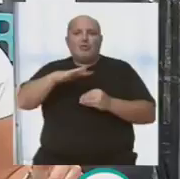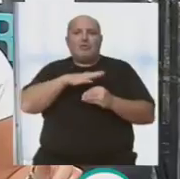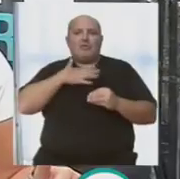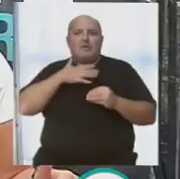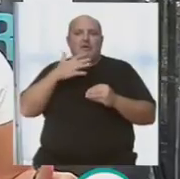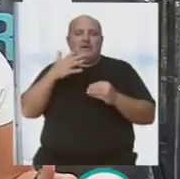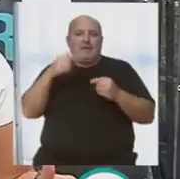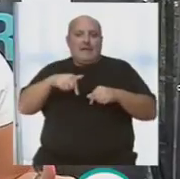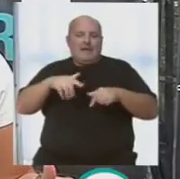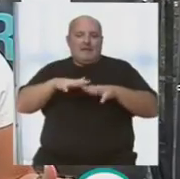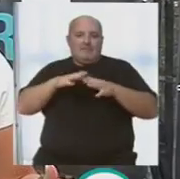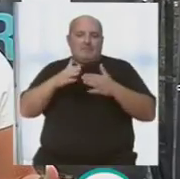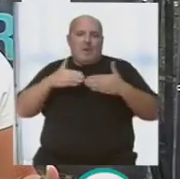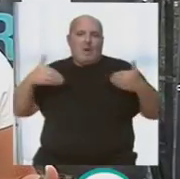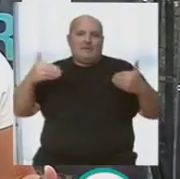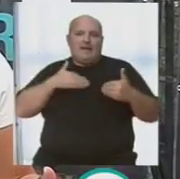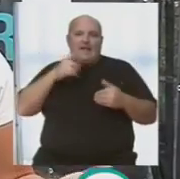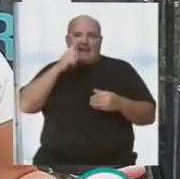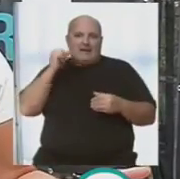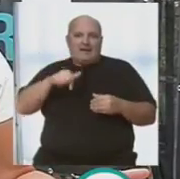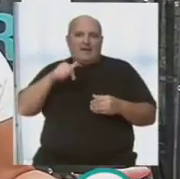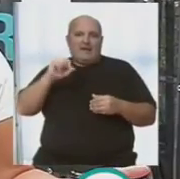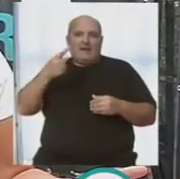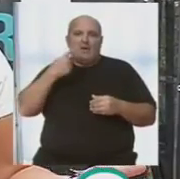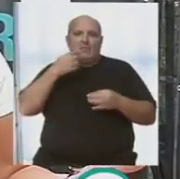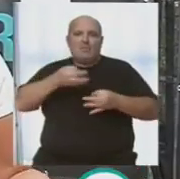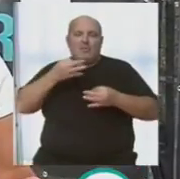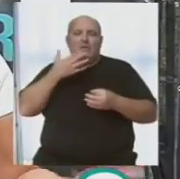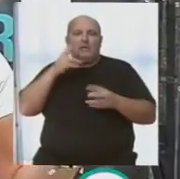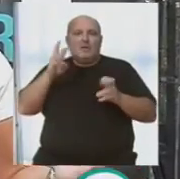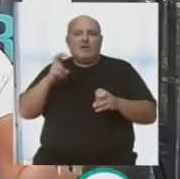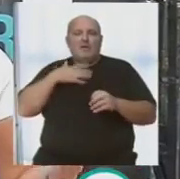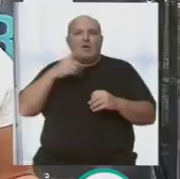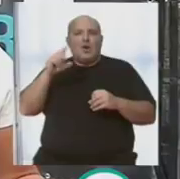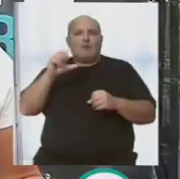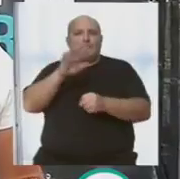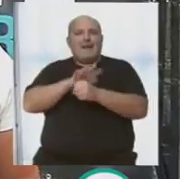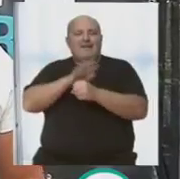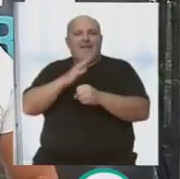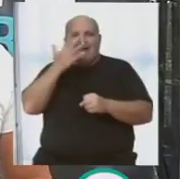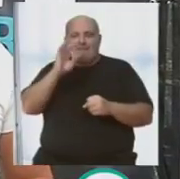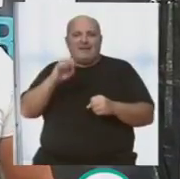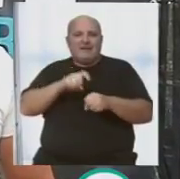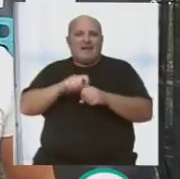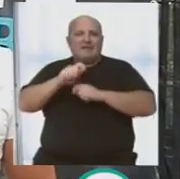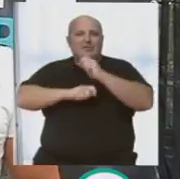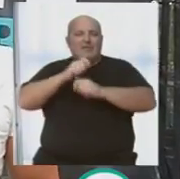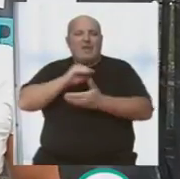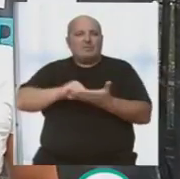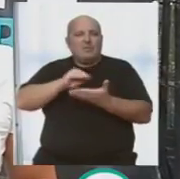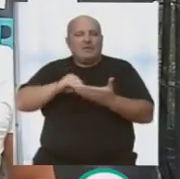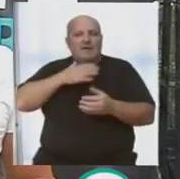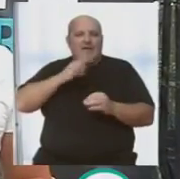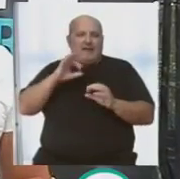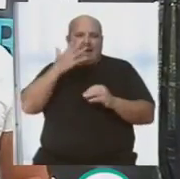lugar donde estamos, en el baluarte de la Candelaria. Se trata, cómo no, de los martes de carnaval de la Asociación de Autores